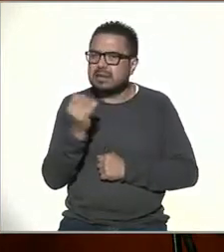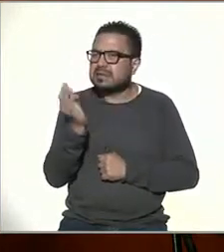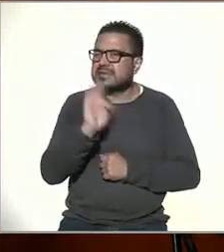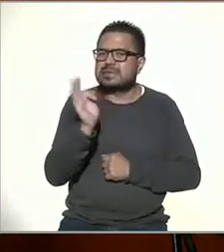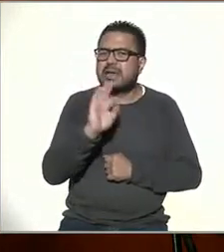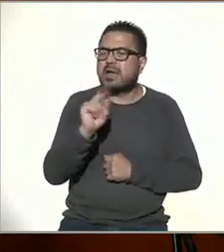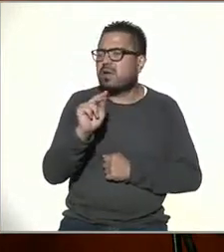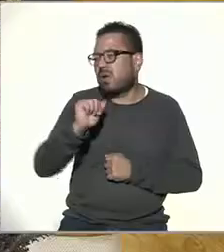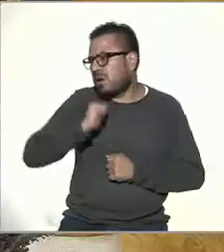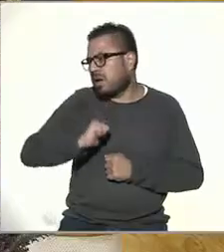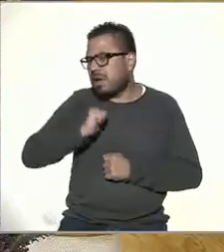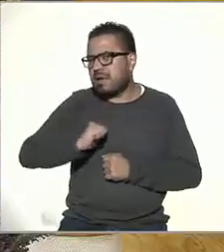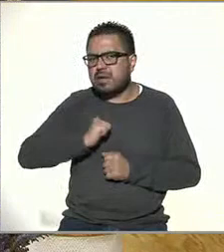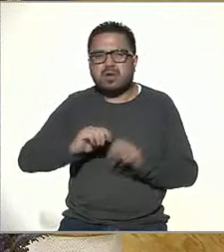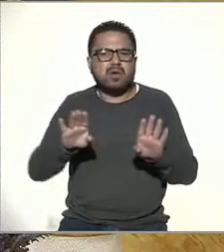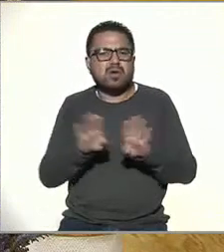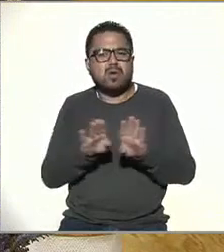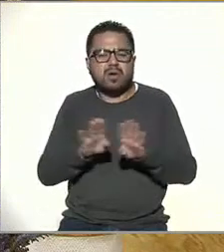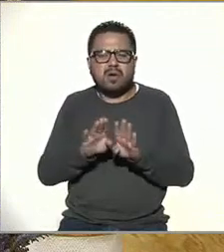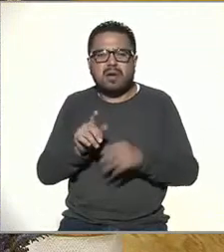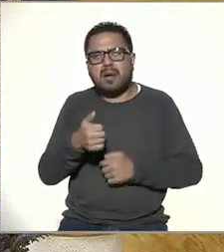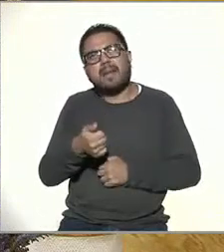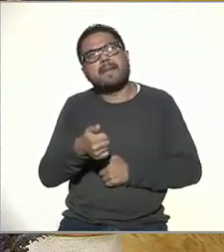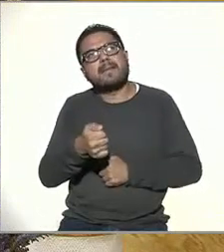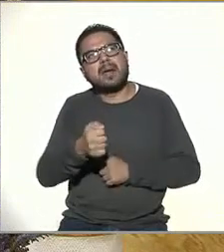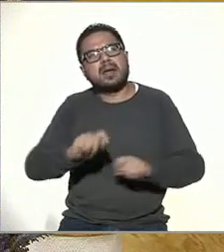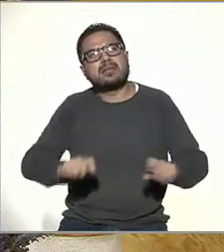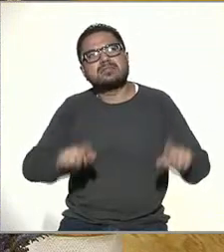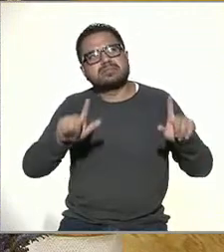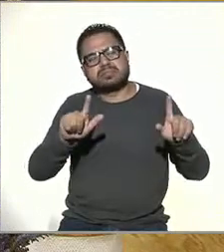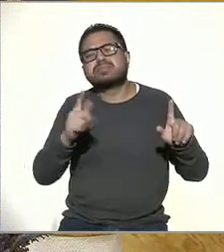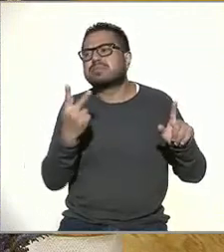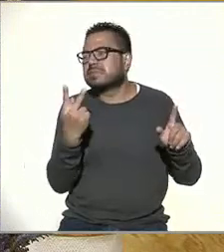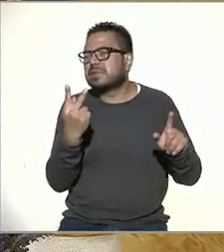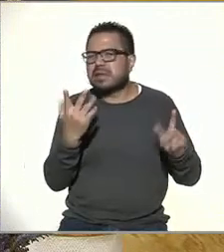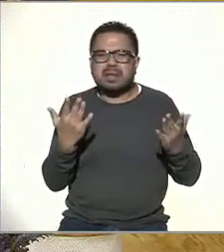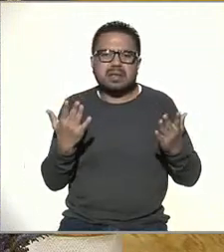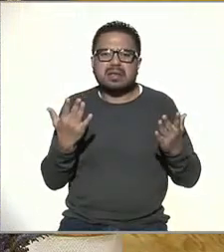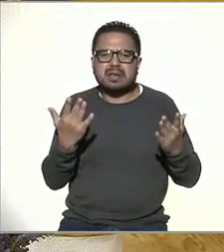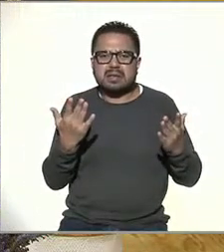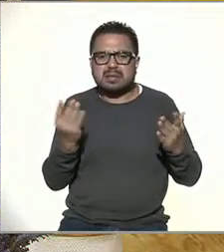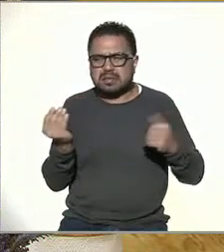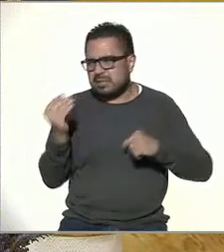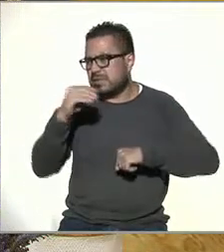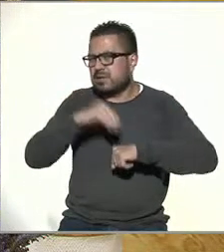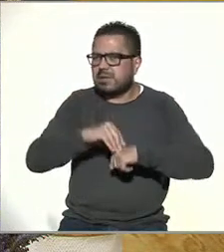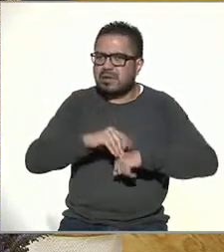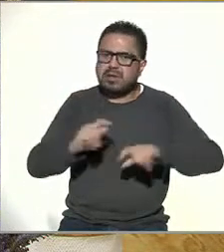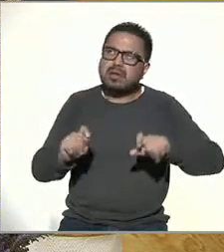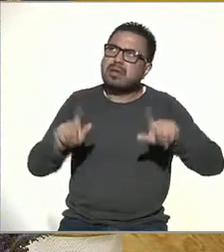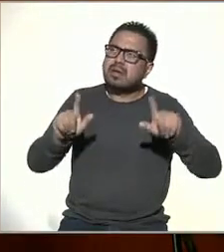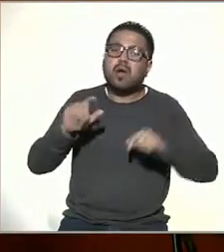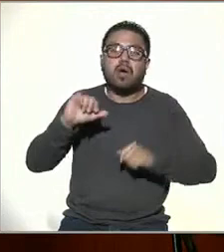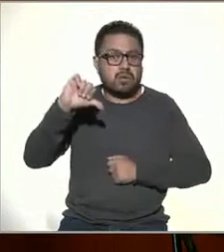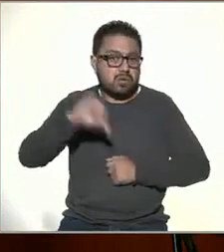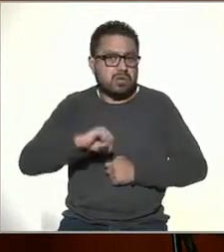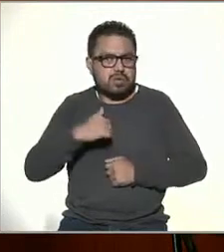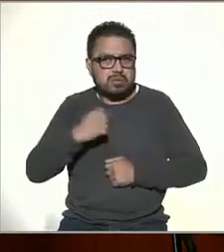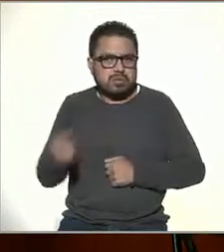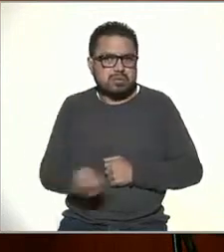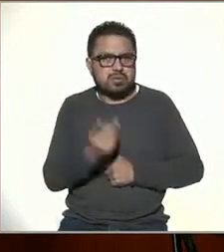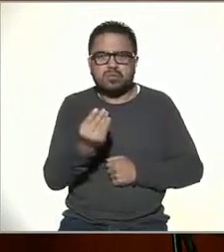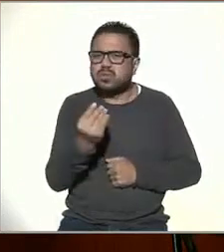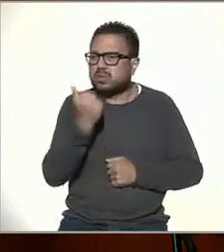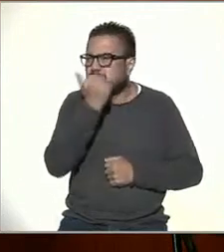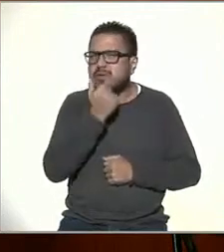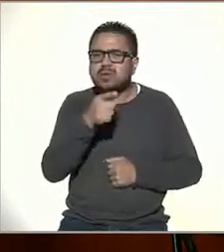que teníamos antes, en el sentido de prender el aparato codificador, sintonizar, digamos, este programa. No, hoy en día yo le pregunto a muchos de